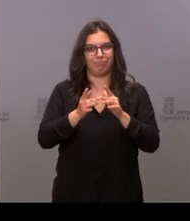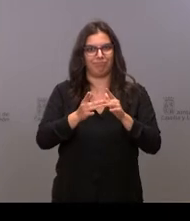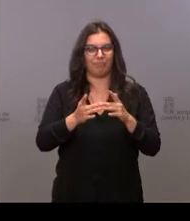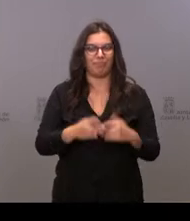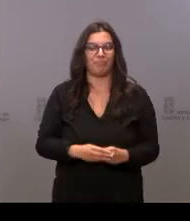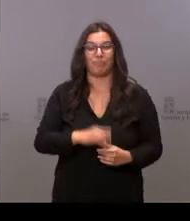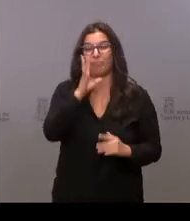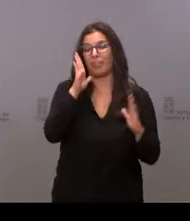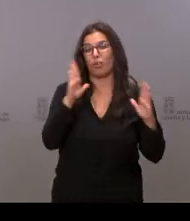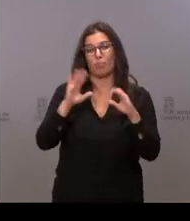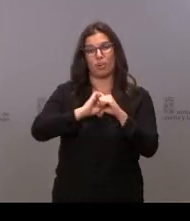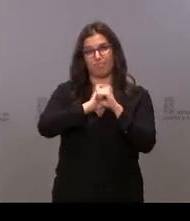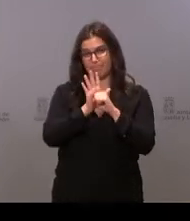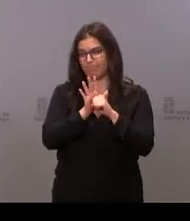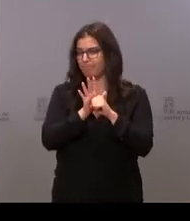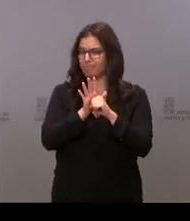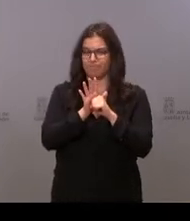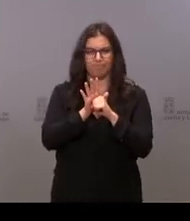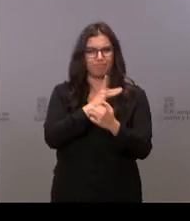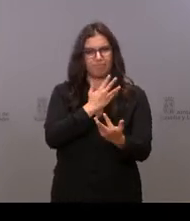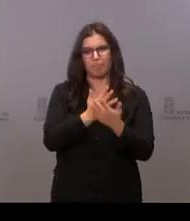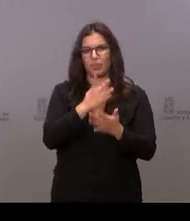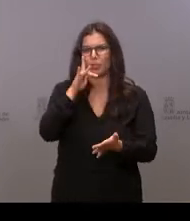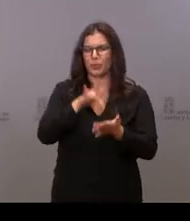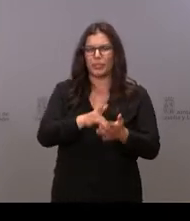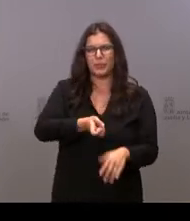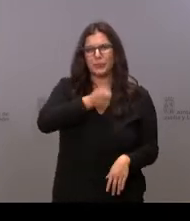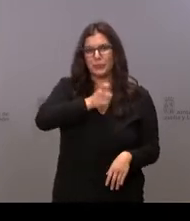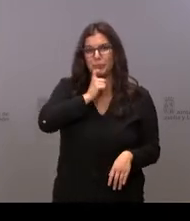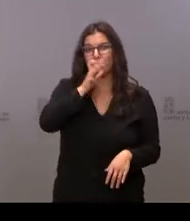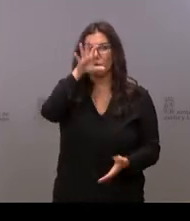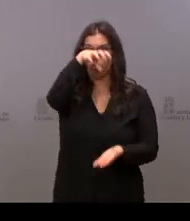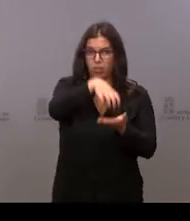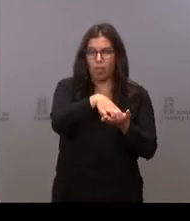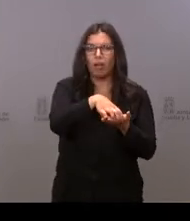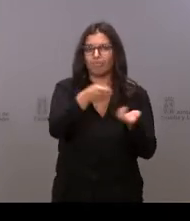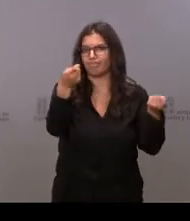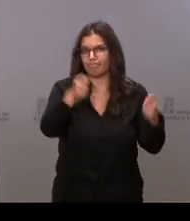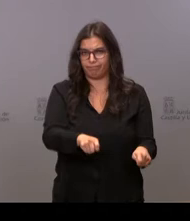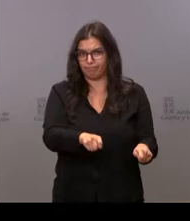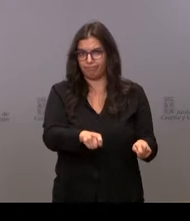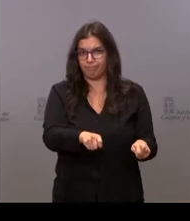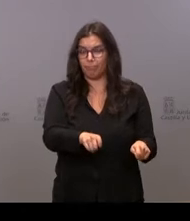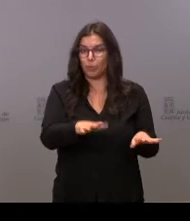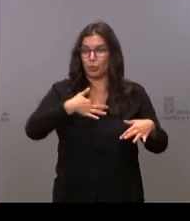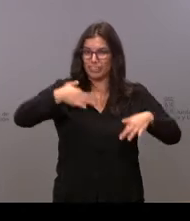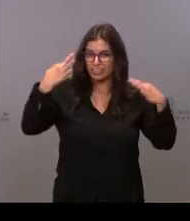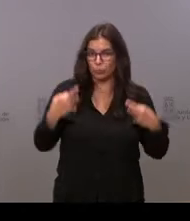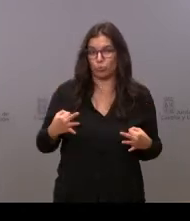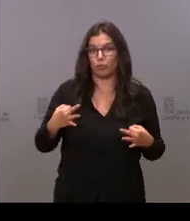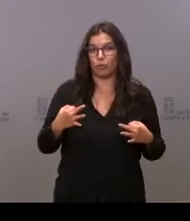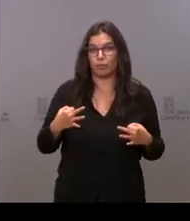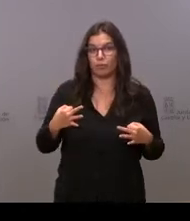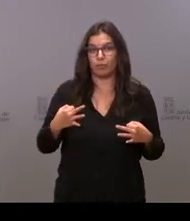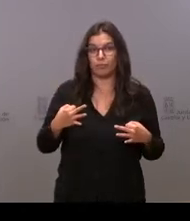estos tiempos de pandemia ha sido muy difícil, puesto que los centros ha habido que cerrarlos, pero estoy seguro que